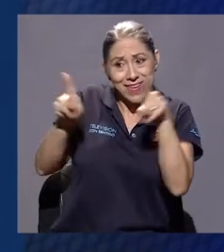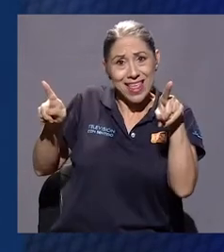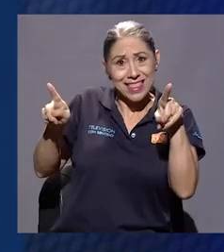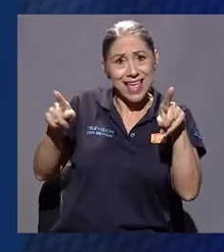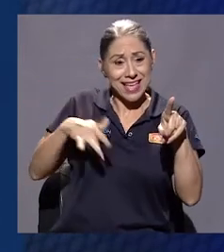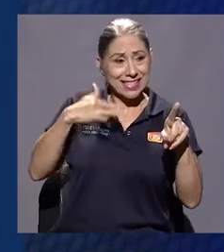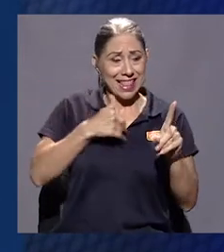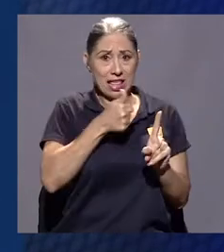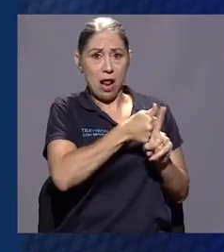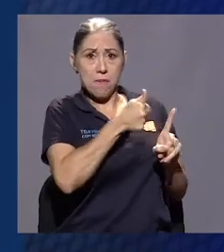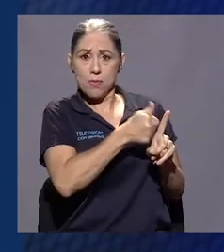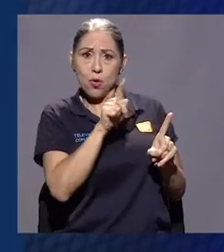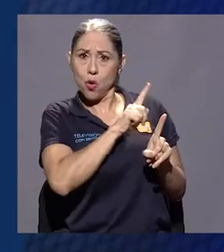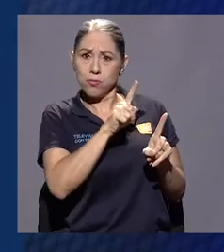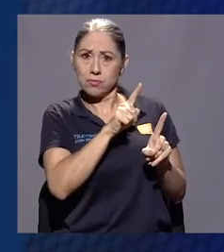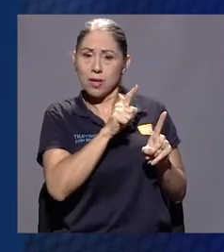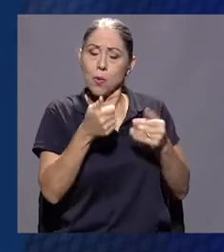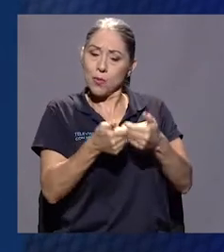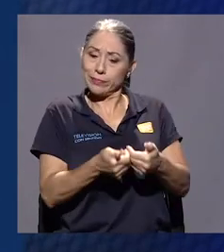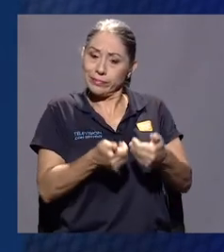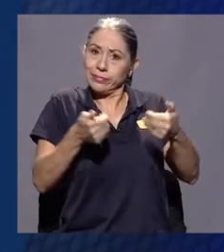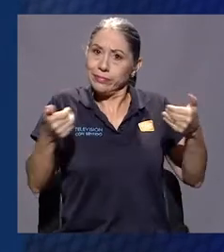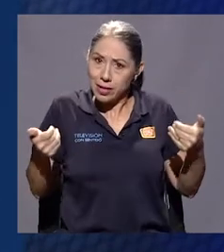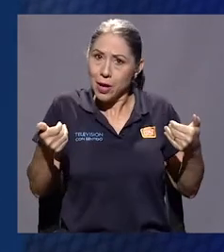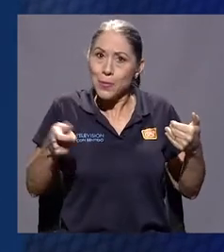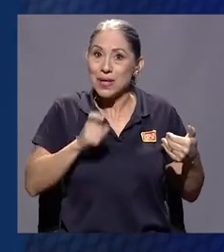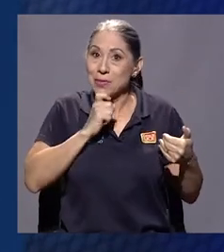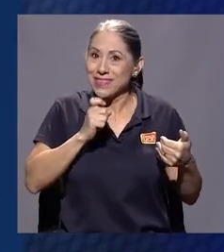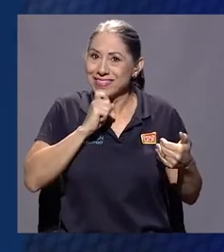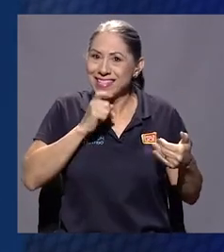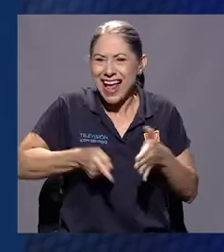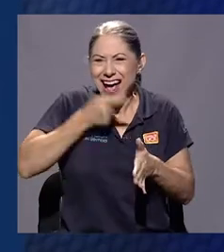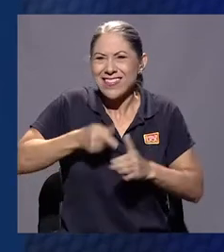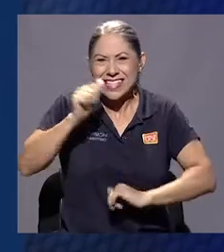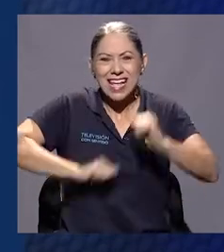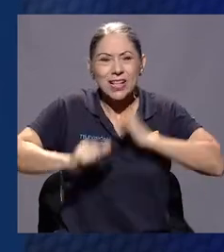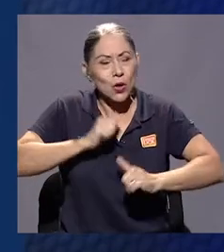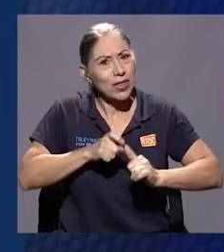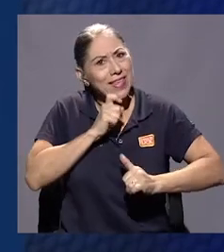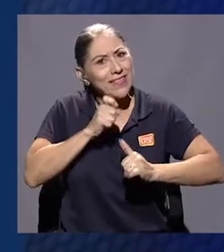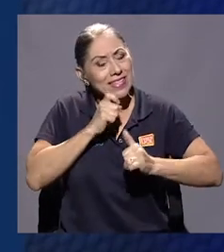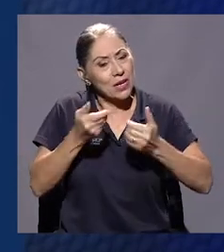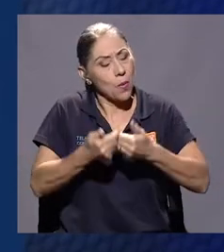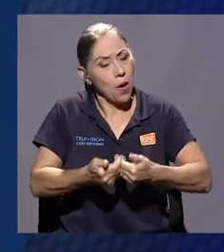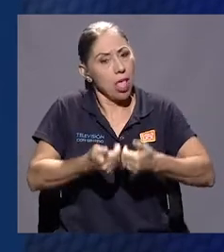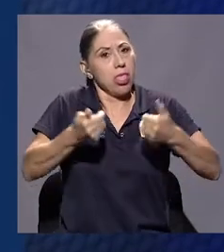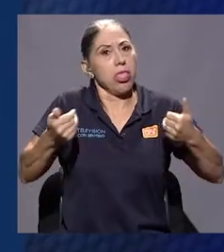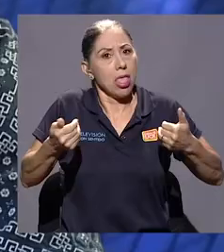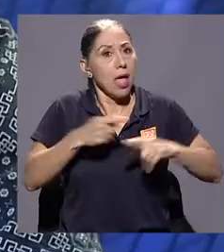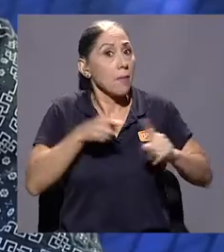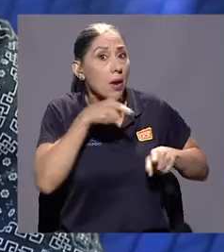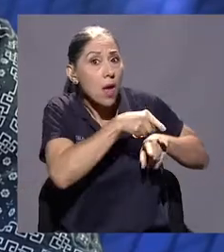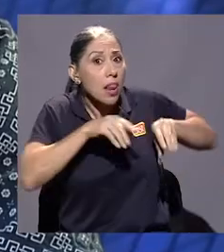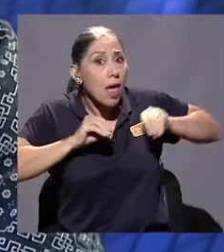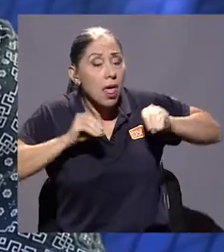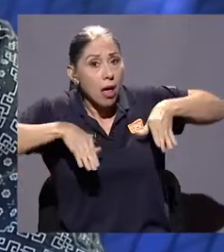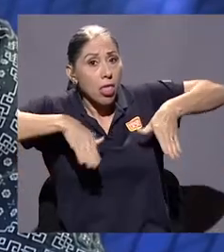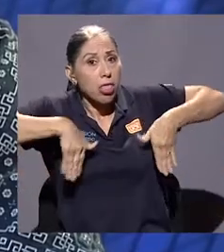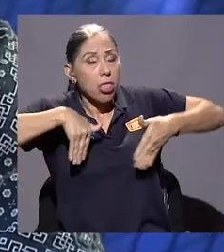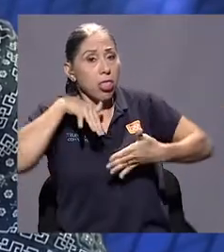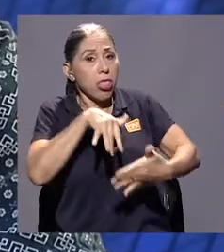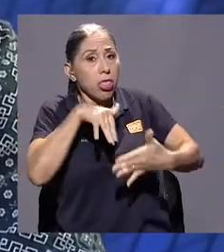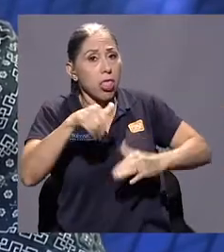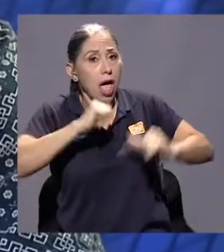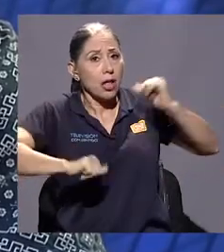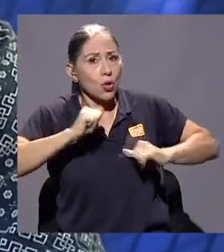eso a un actor le es difícil a veces también desligarse, me imagino. Entonces, para él, que no tenía formación de actor, se empezó a